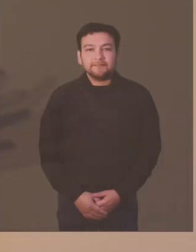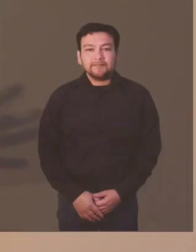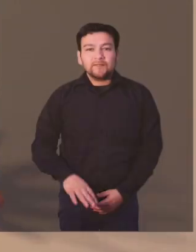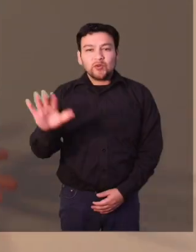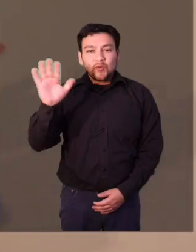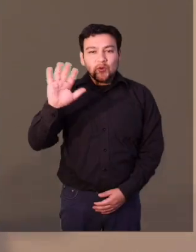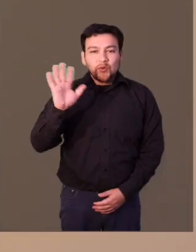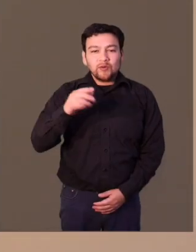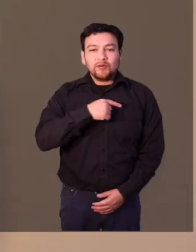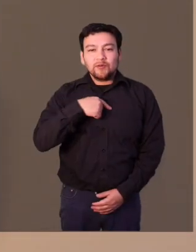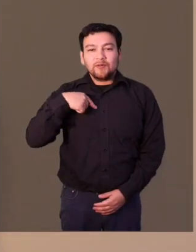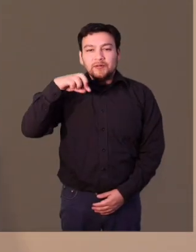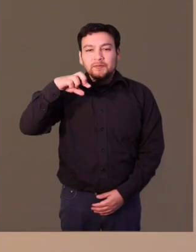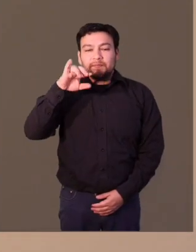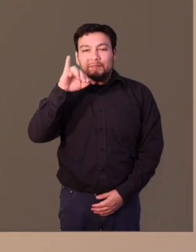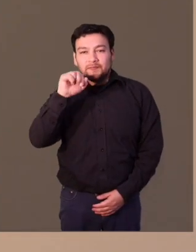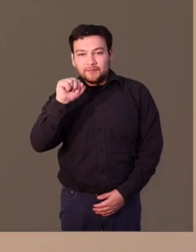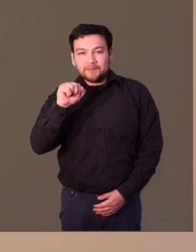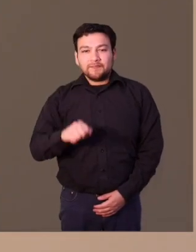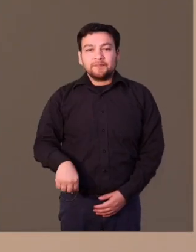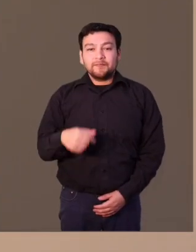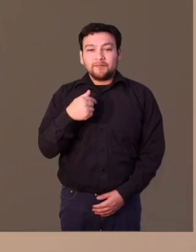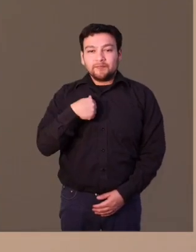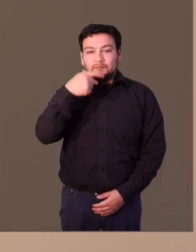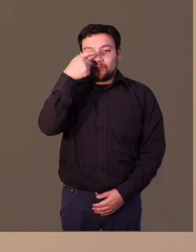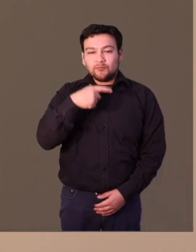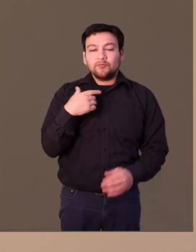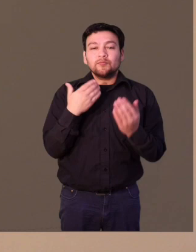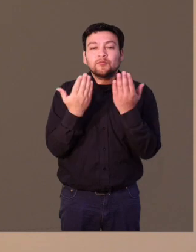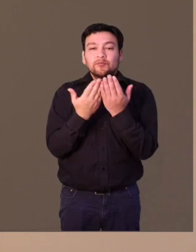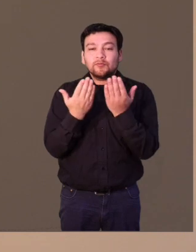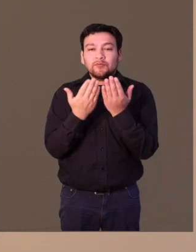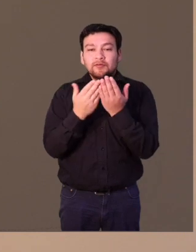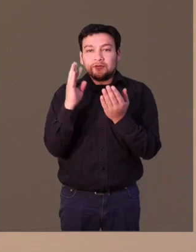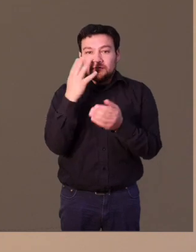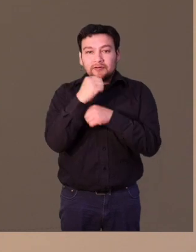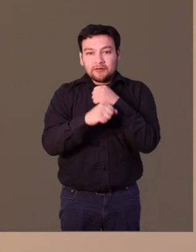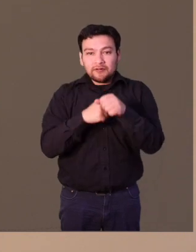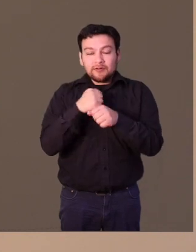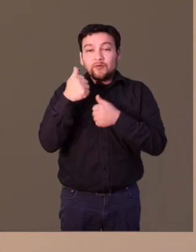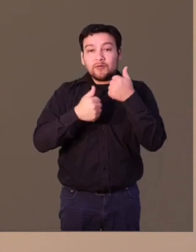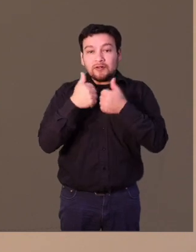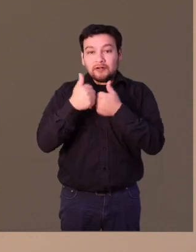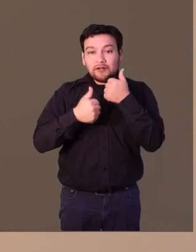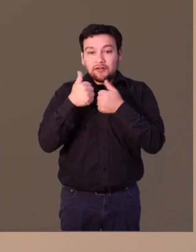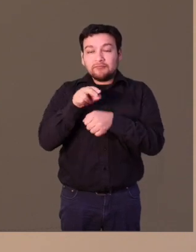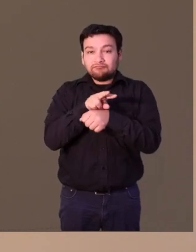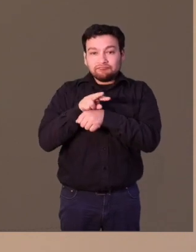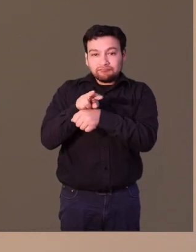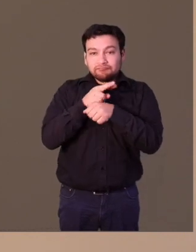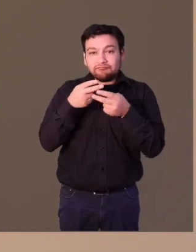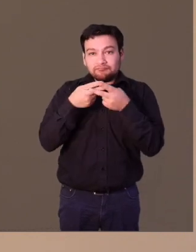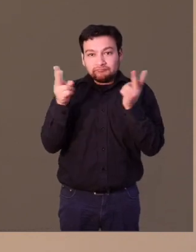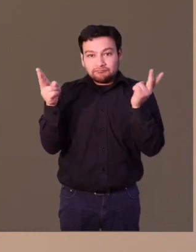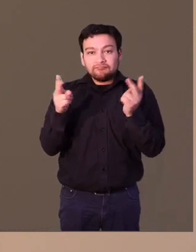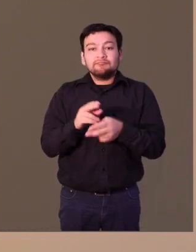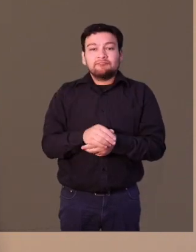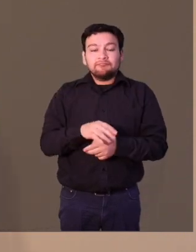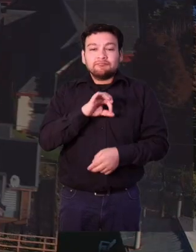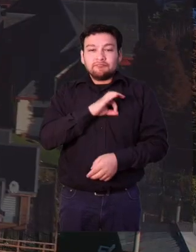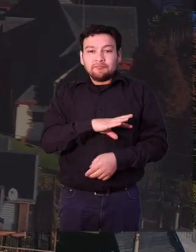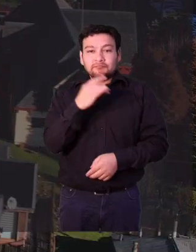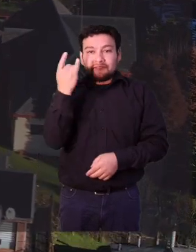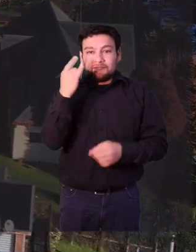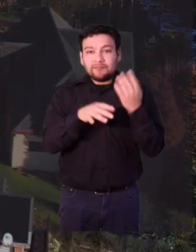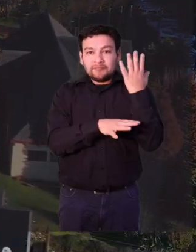Hola, mi nombre es Pia, soy estudiante de cuarto año de la carrera de Administración Pública de la Universidad Austral de Chile, sede de Puerto